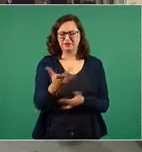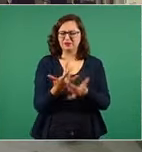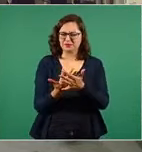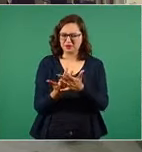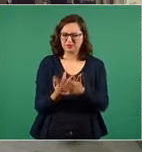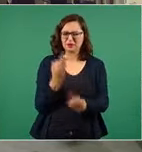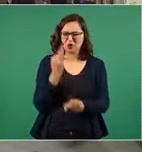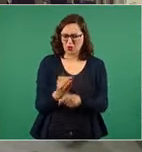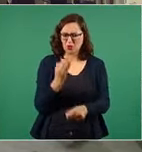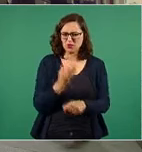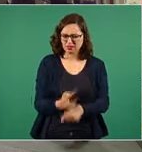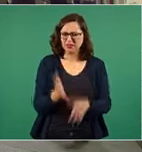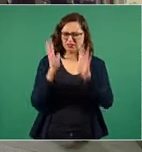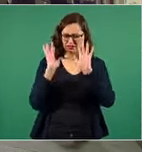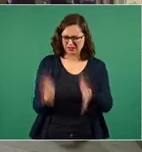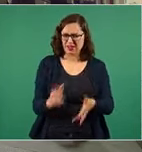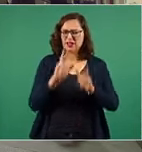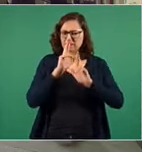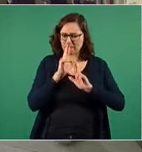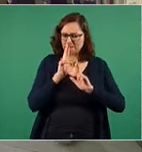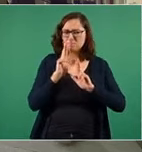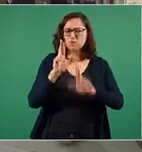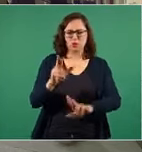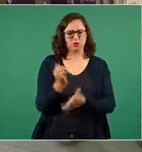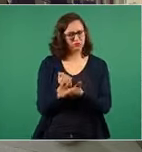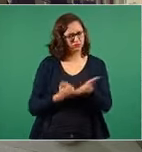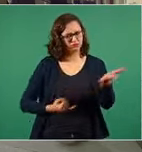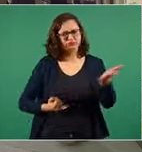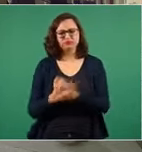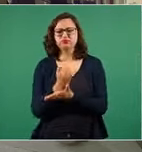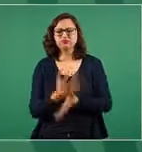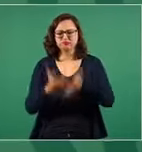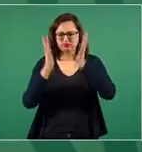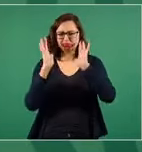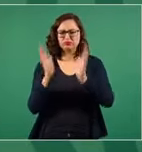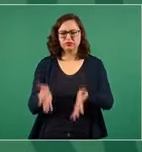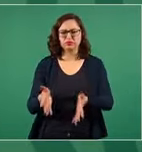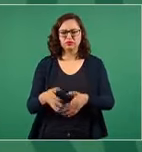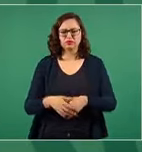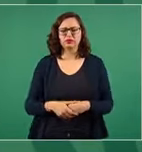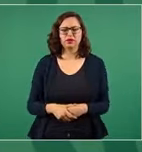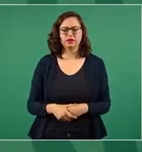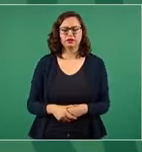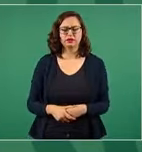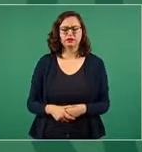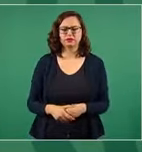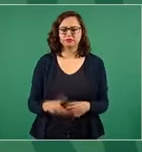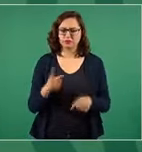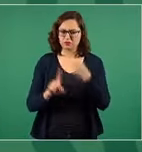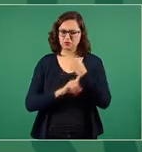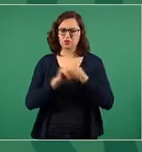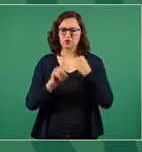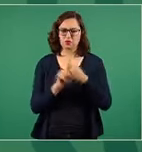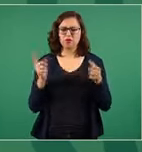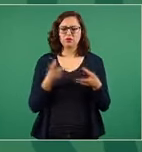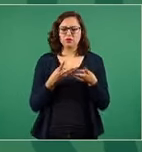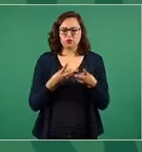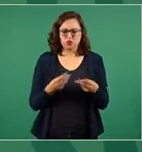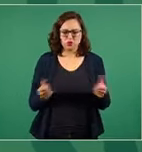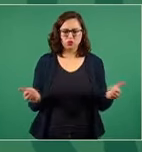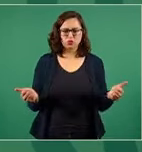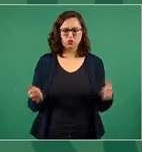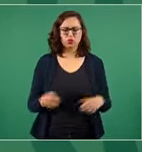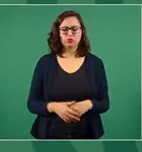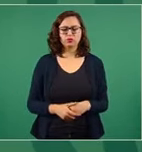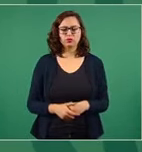ya para definitiva, para ver si se resuelve en favor de ellos.